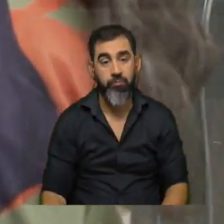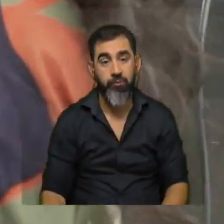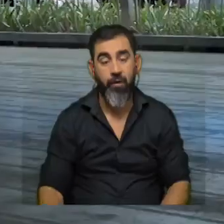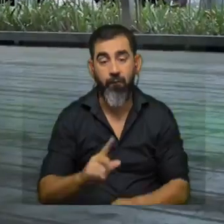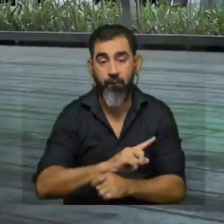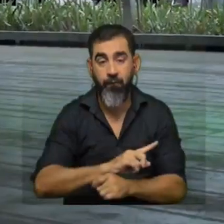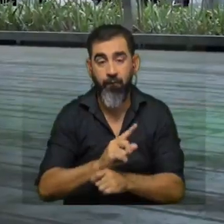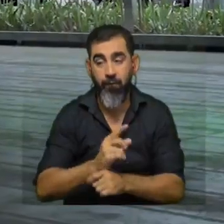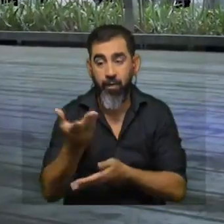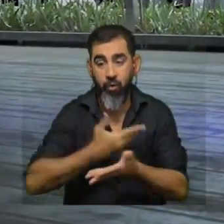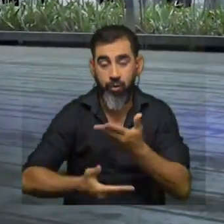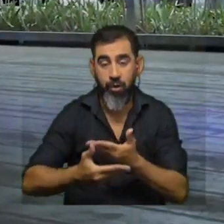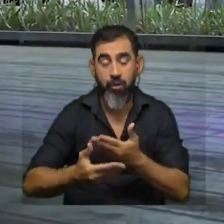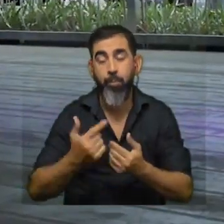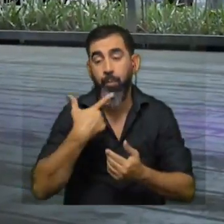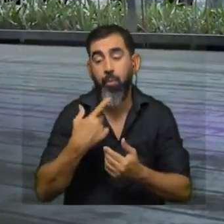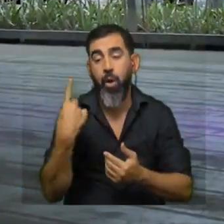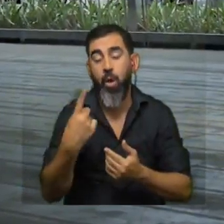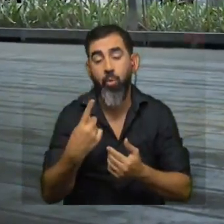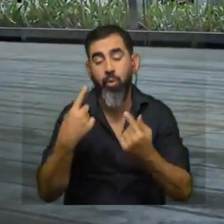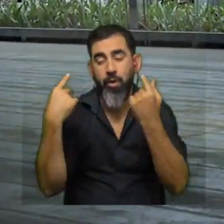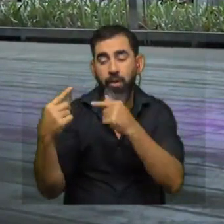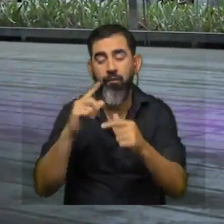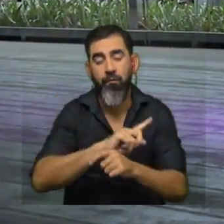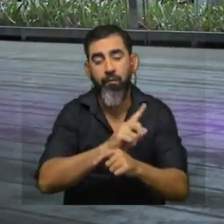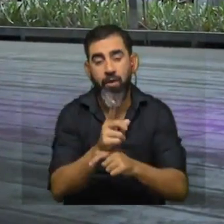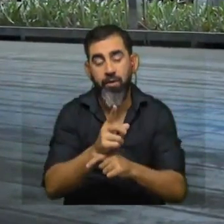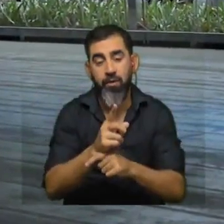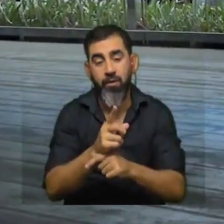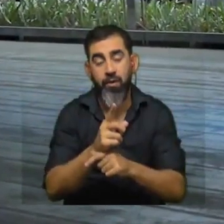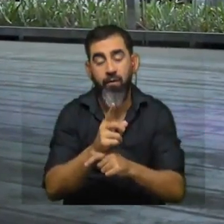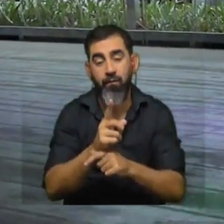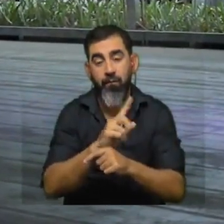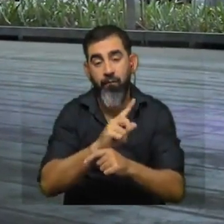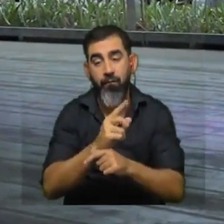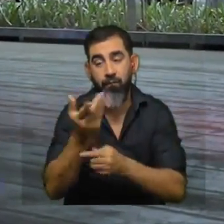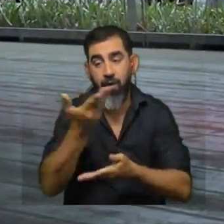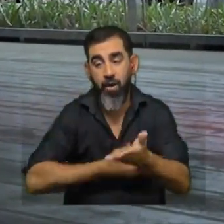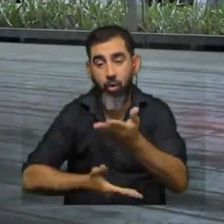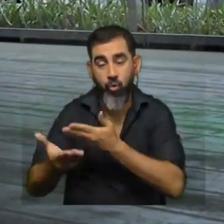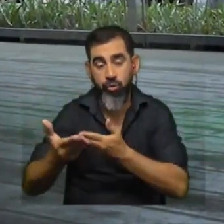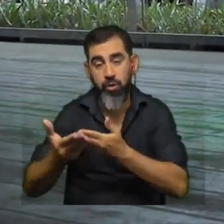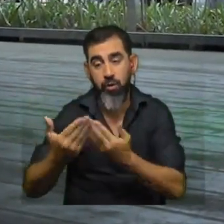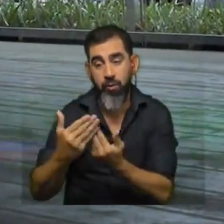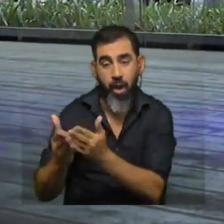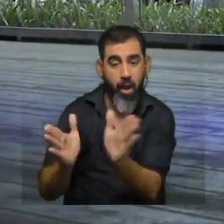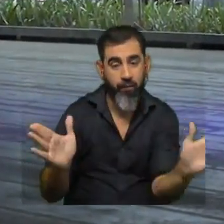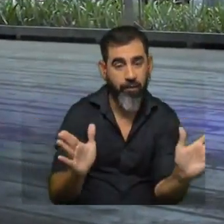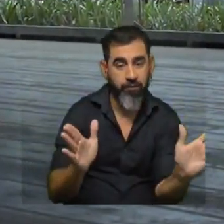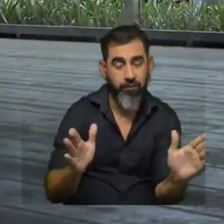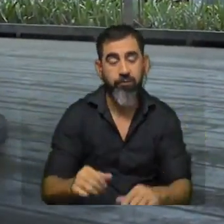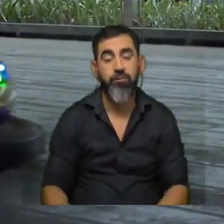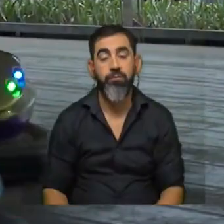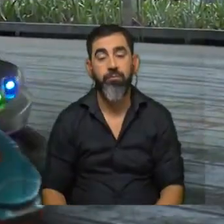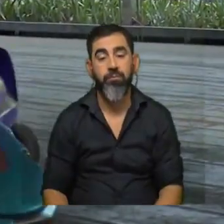velocidades si los dos chocan cada uno poniéndose a una distinta velocidad van a intercambiar sus velocidades y cada uno va a salir para el otro lado pero con la velocidad que tenía el otro